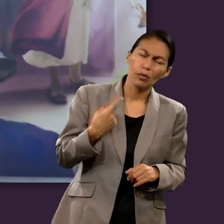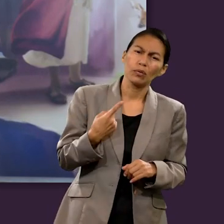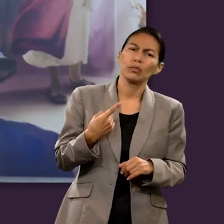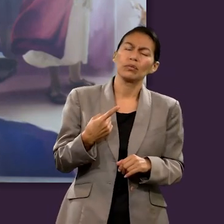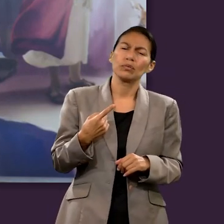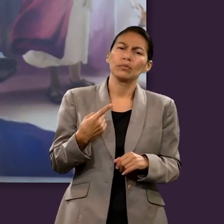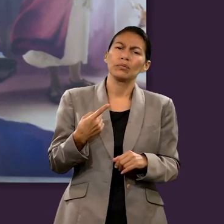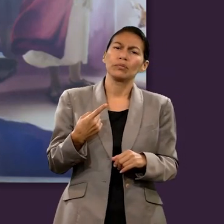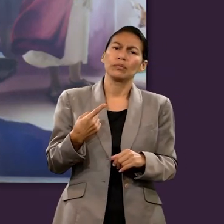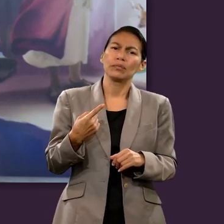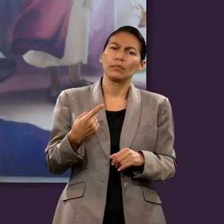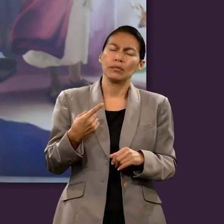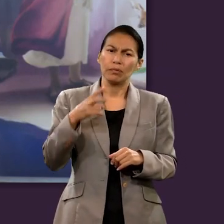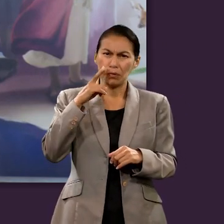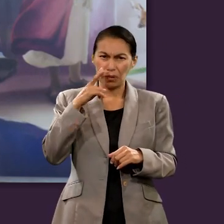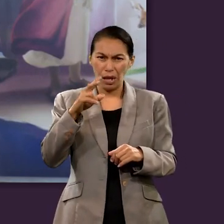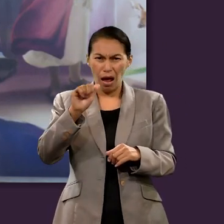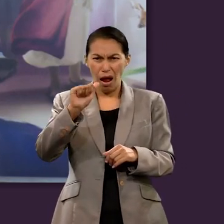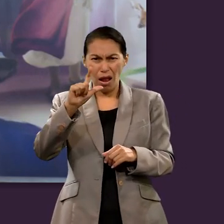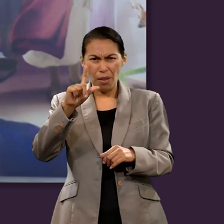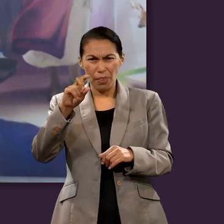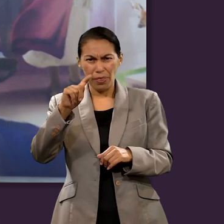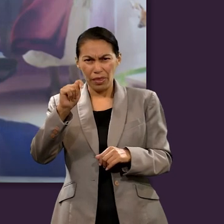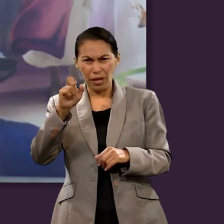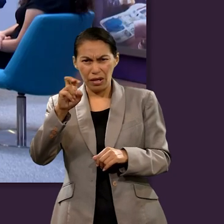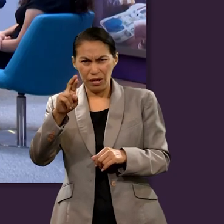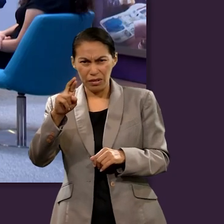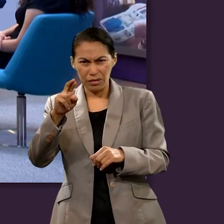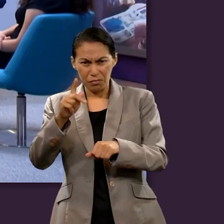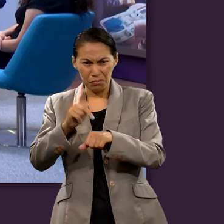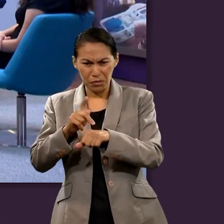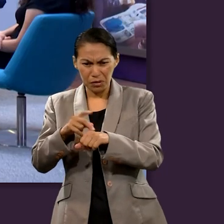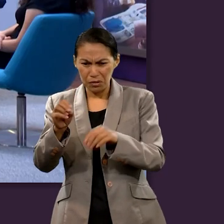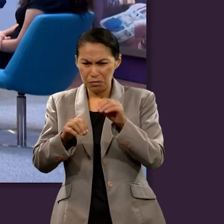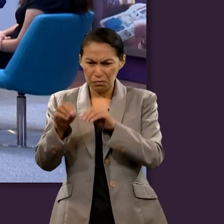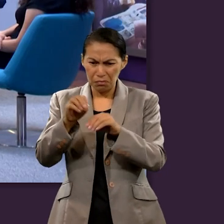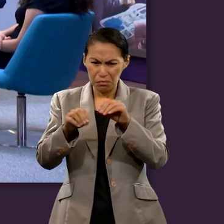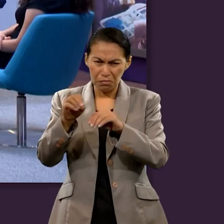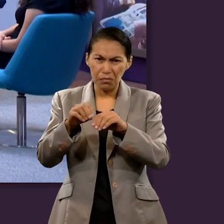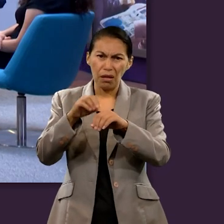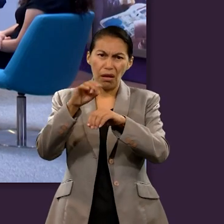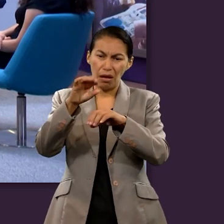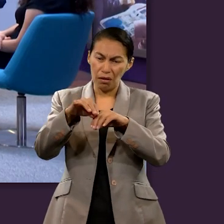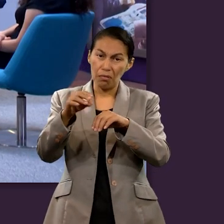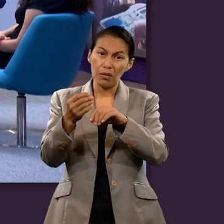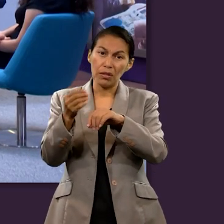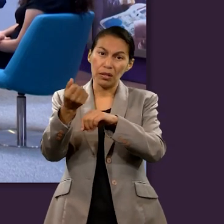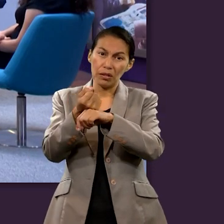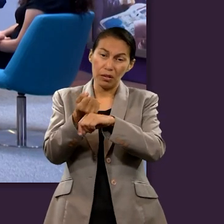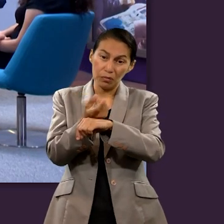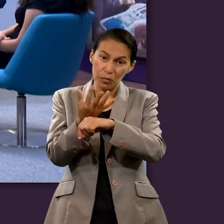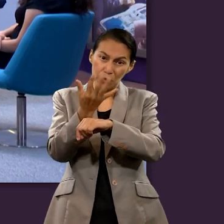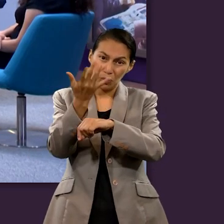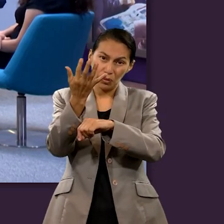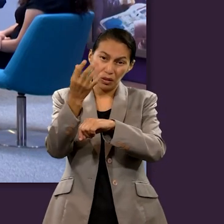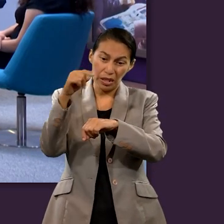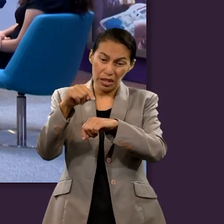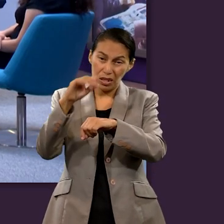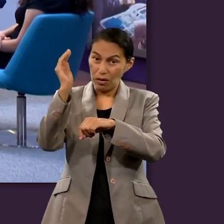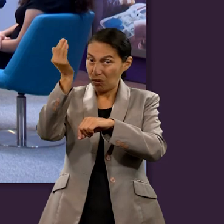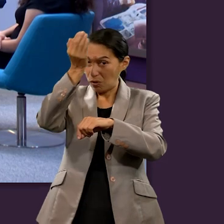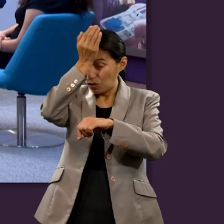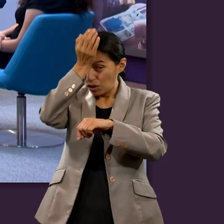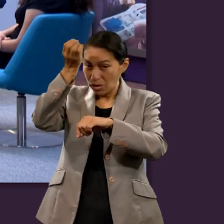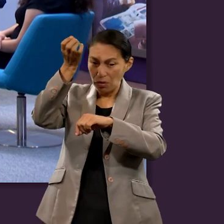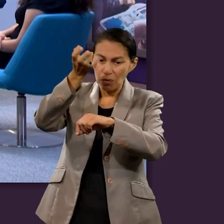y si nos vamos al altar sabemos que el altar era el lugar donde toda la sangre de los